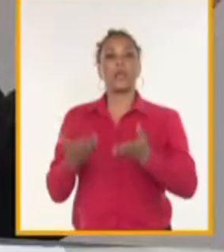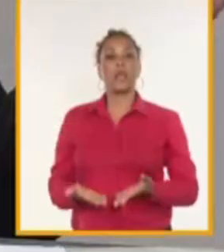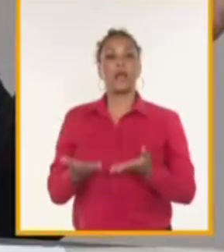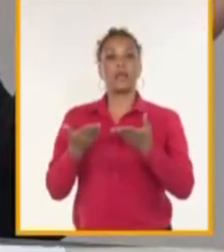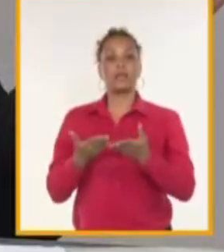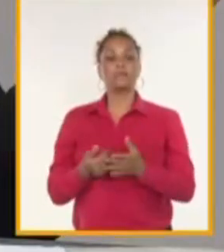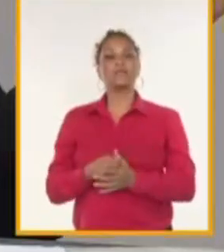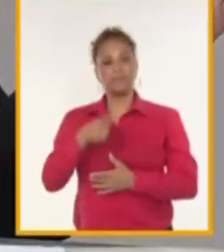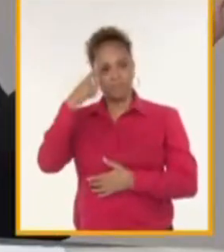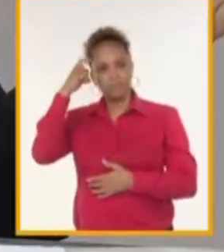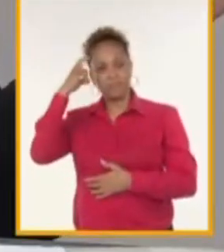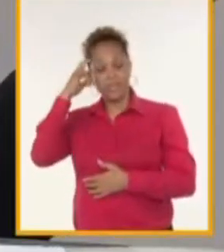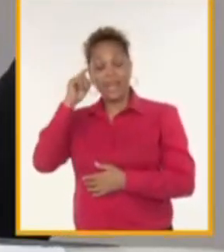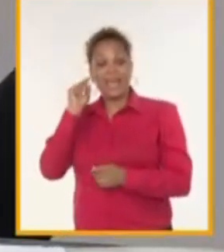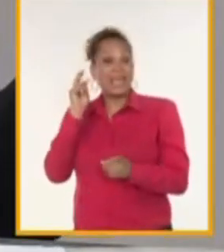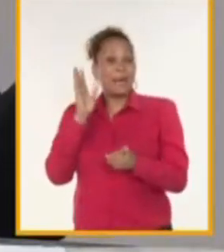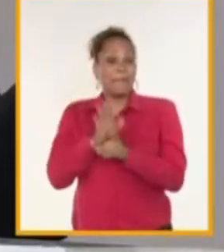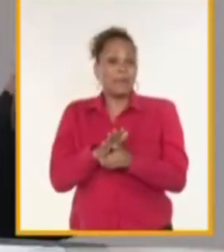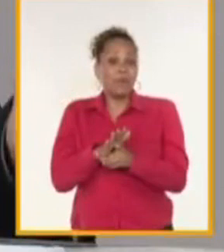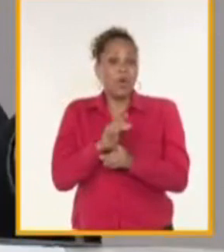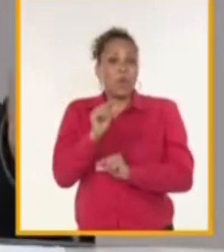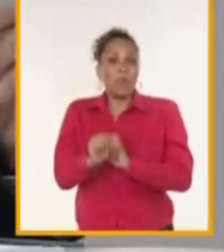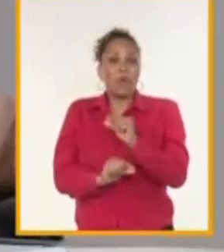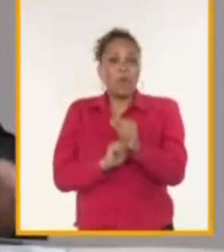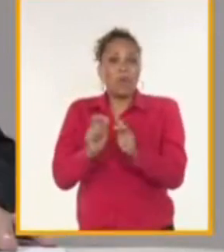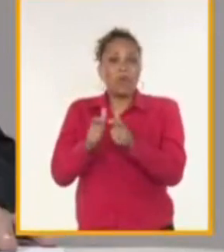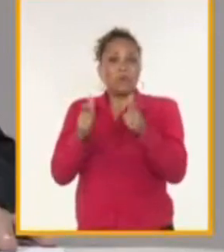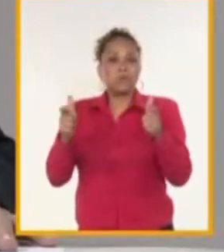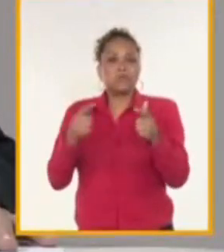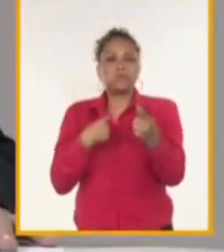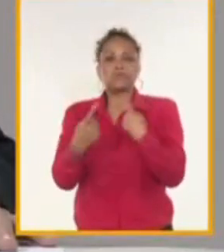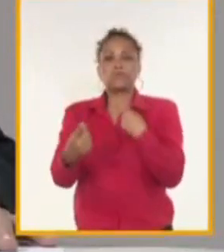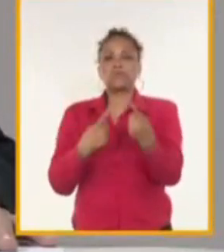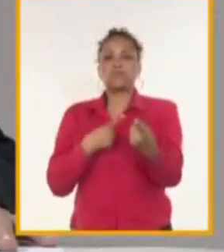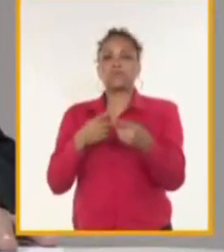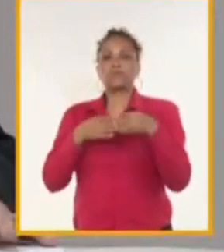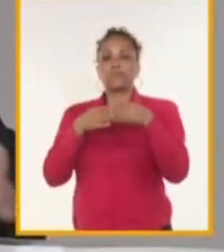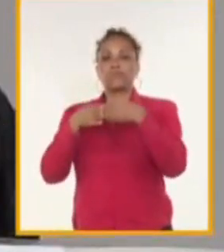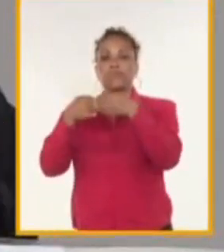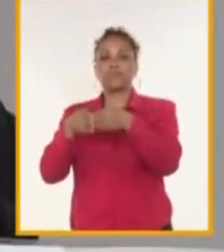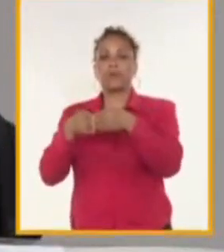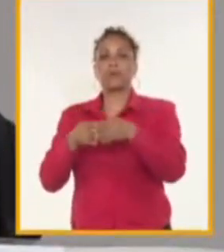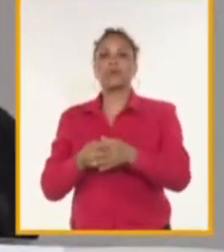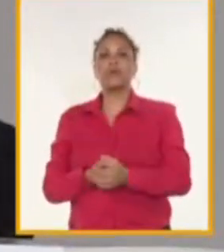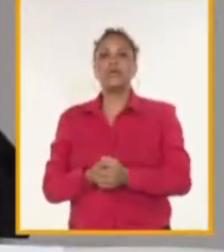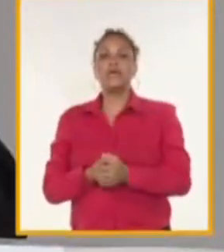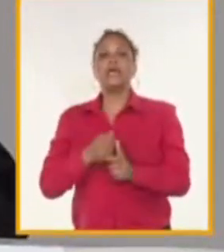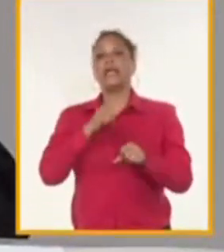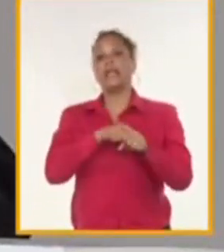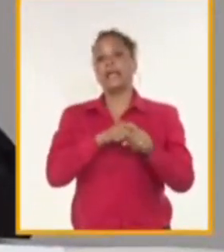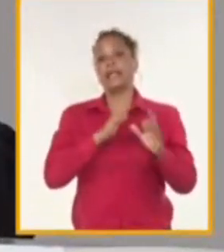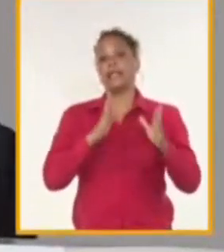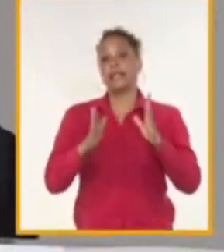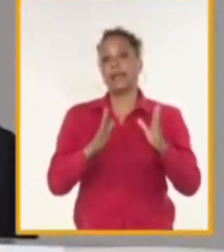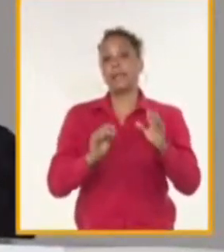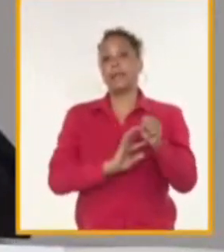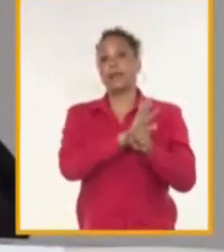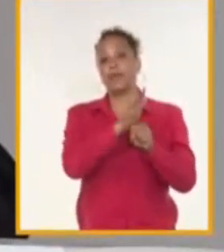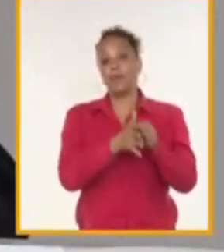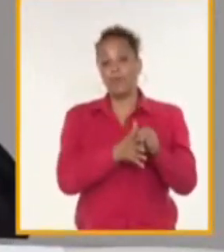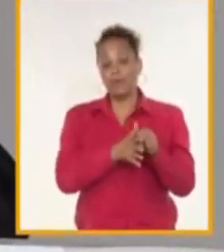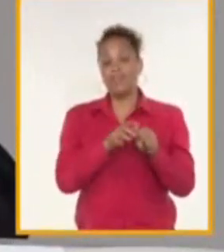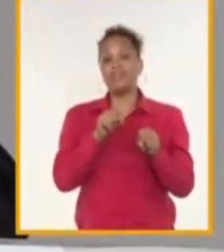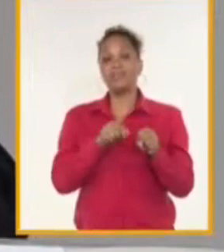La terminal, desde que comenzó, fue creciendo en sus tráficos, vino el periodo de la pandemia donde, por supuesto,